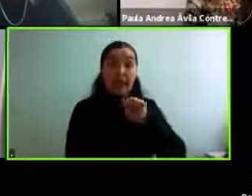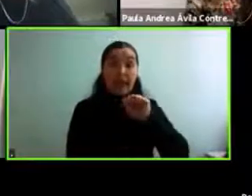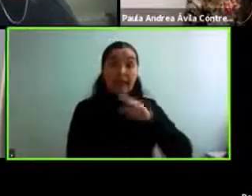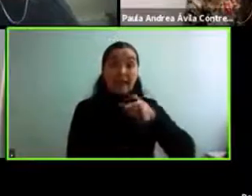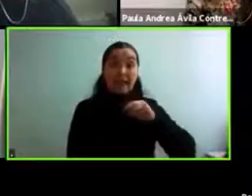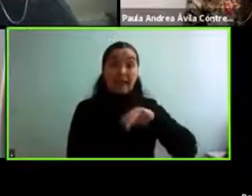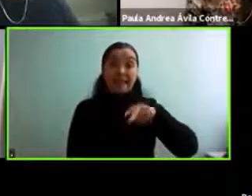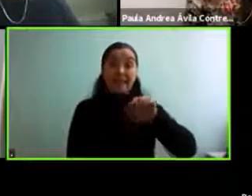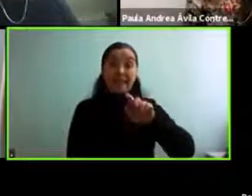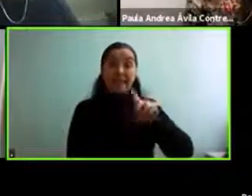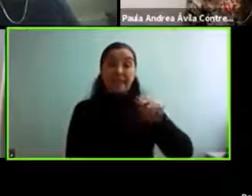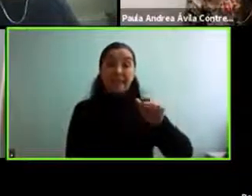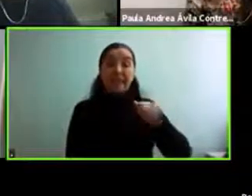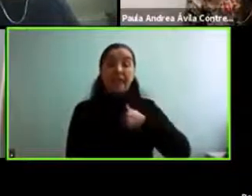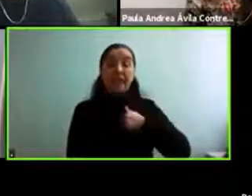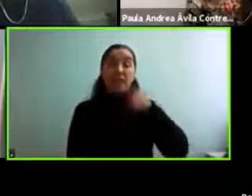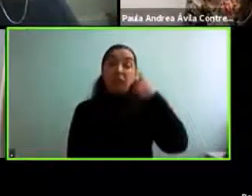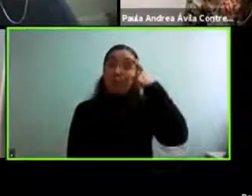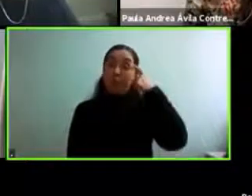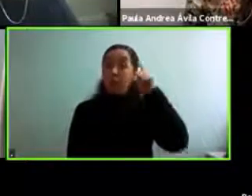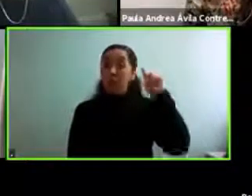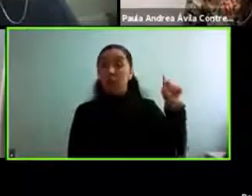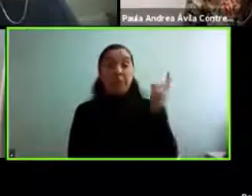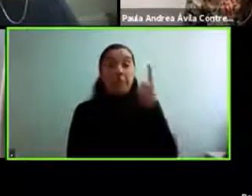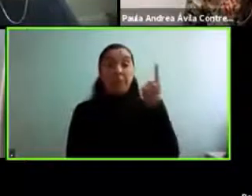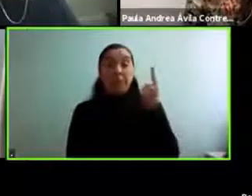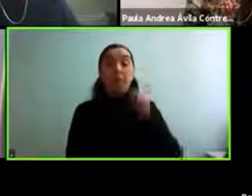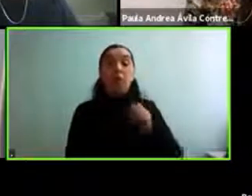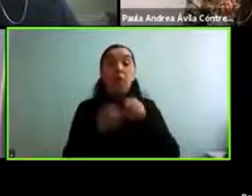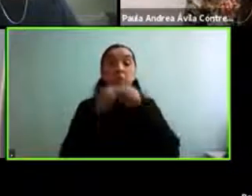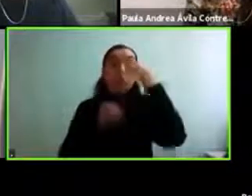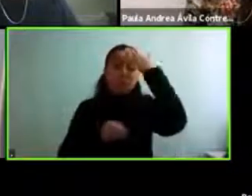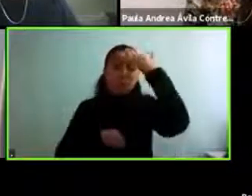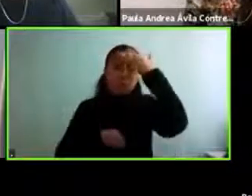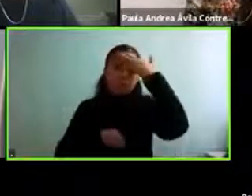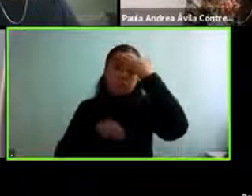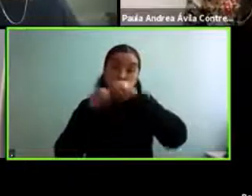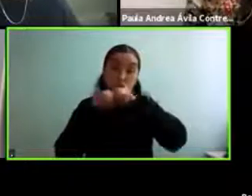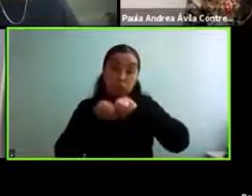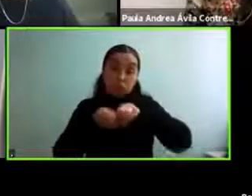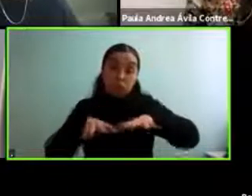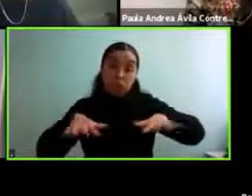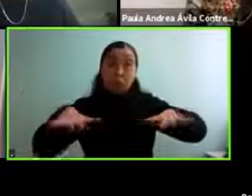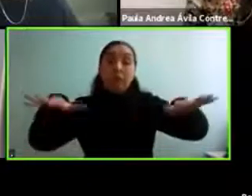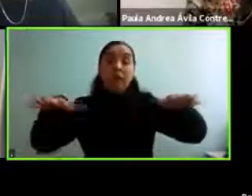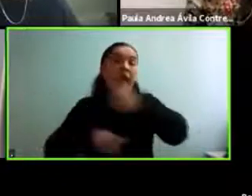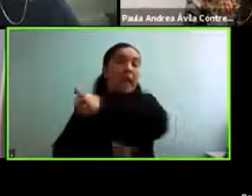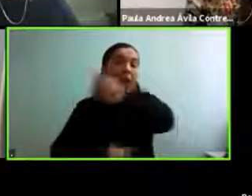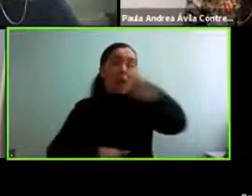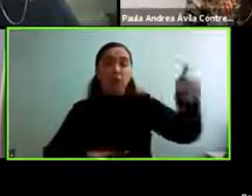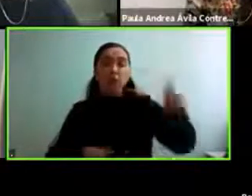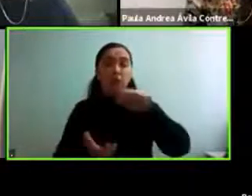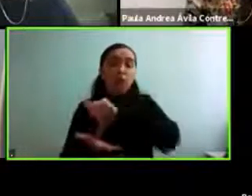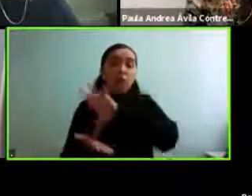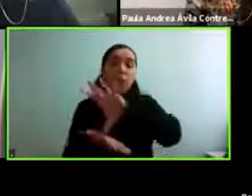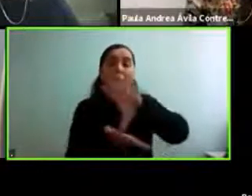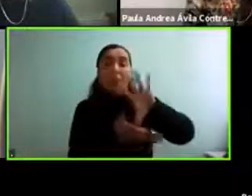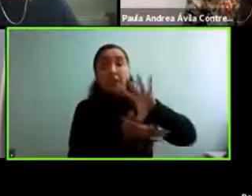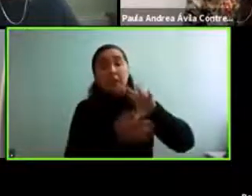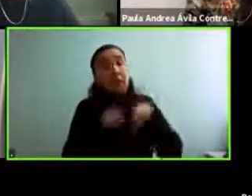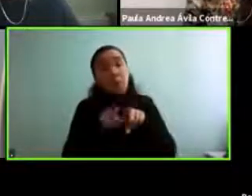yo creo que bueno claramente la pandemia ha azotado a todos los países no a todos por igual